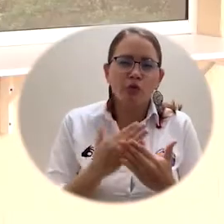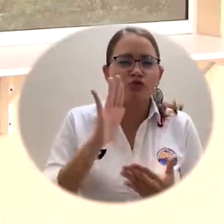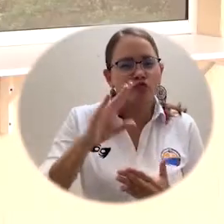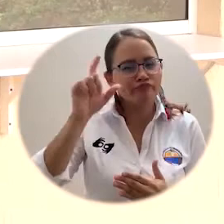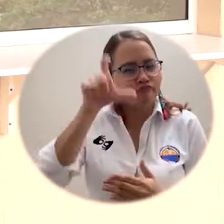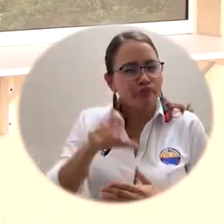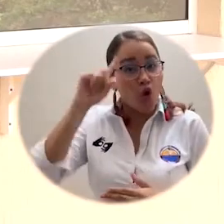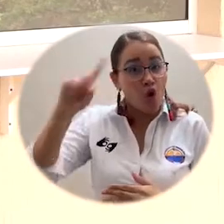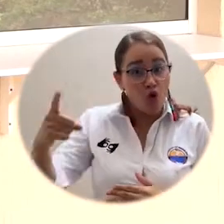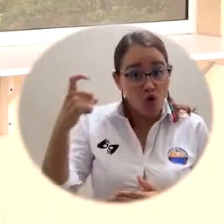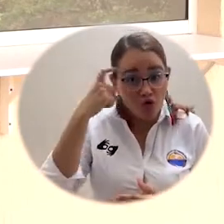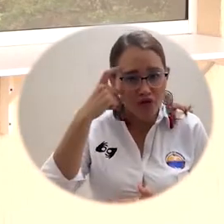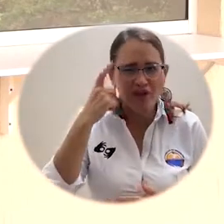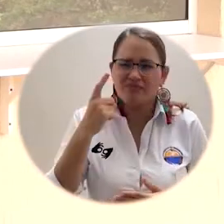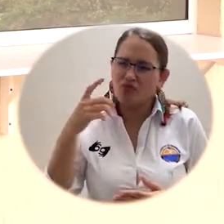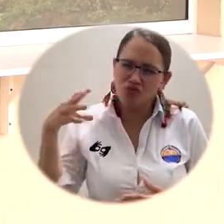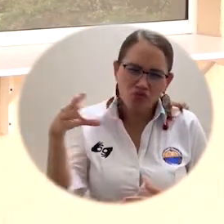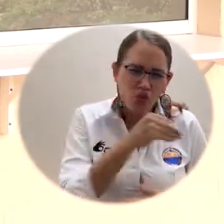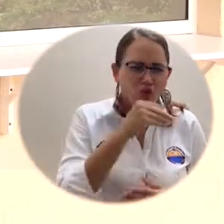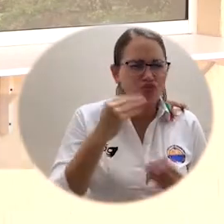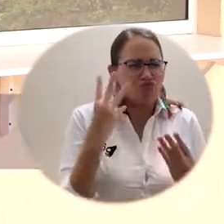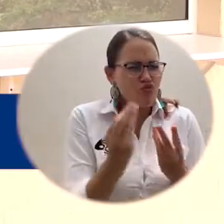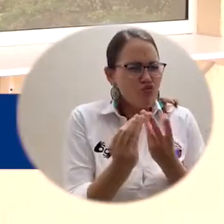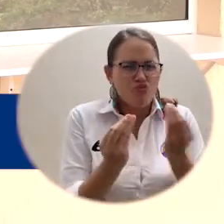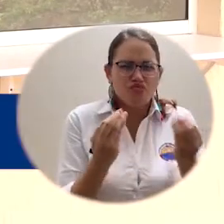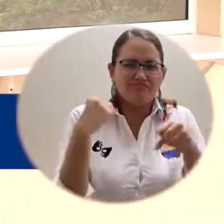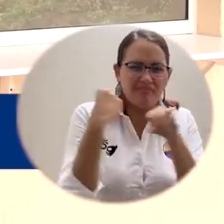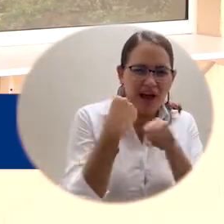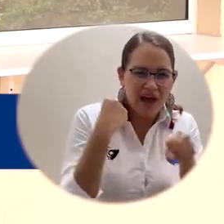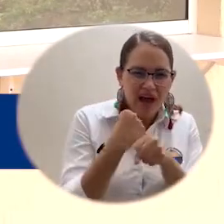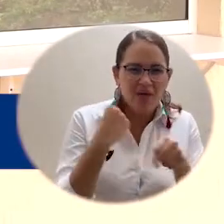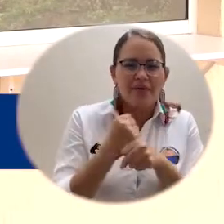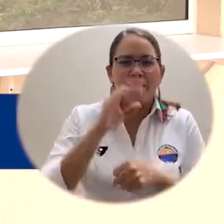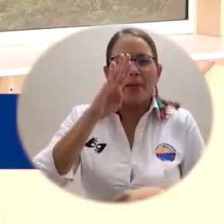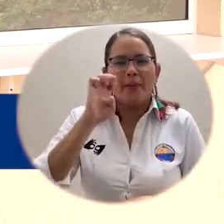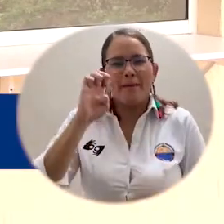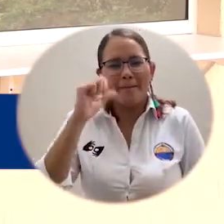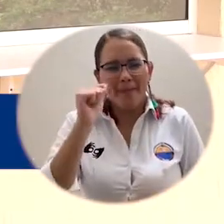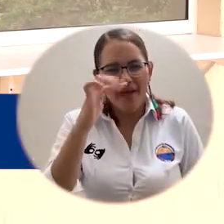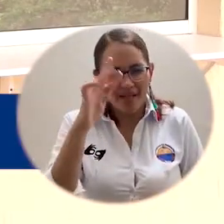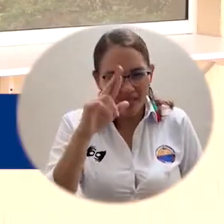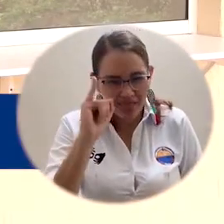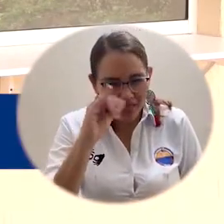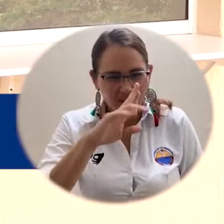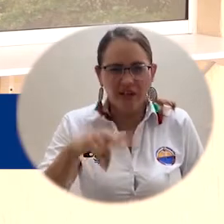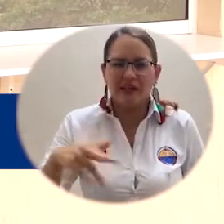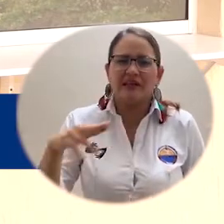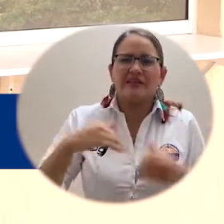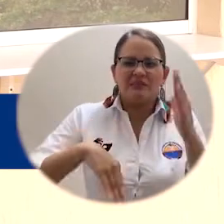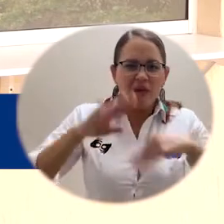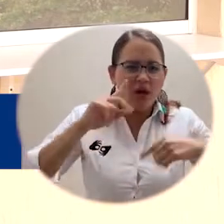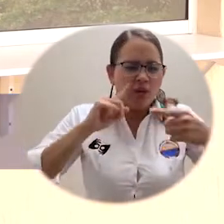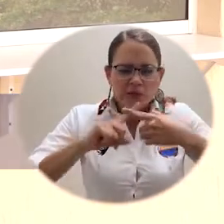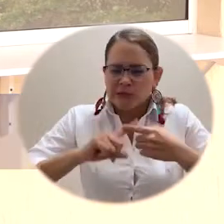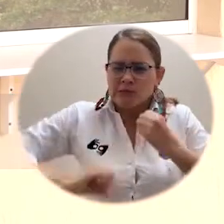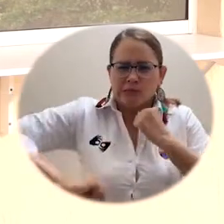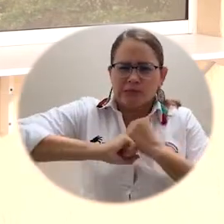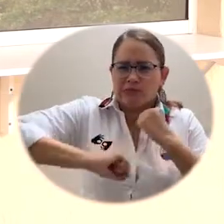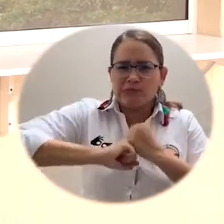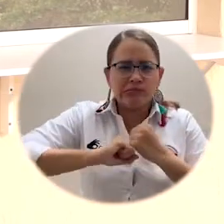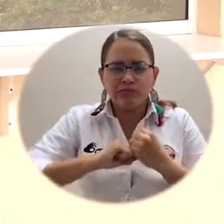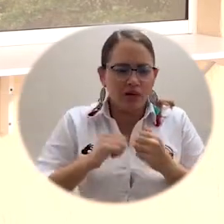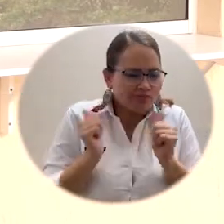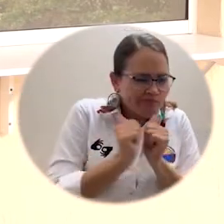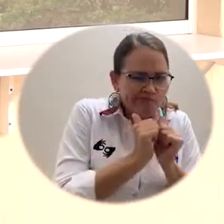Agradecer al señor gobernador, al secretario, al doctor Bernal y a todo el equipo, a la doctora Beatriz, que durante día y medio hicieron una